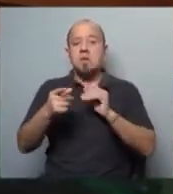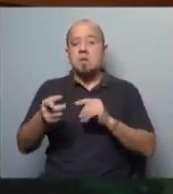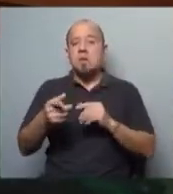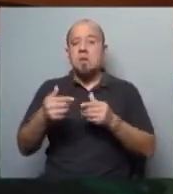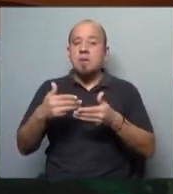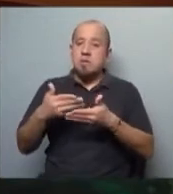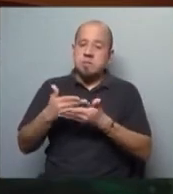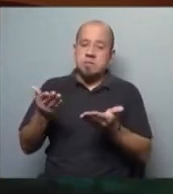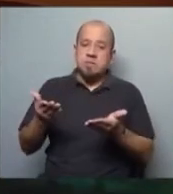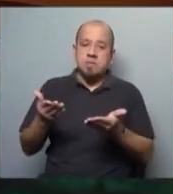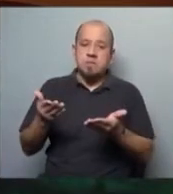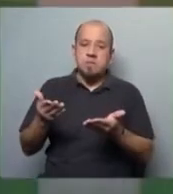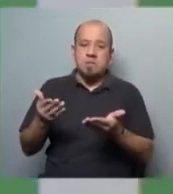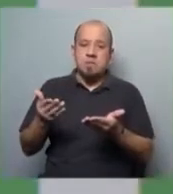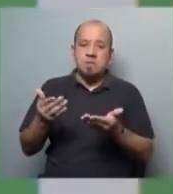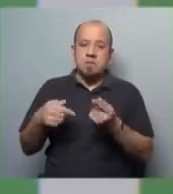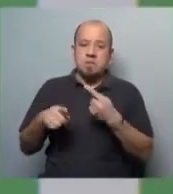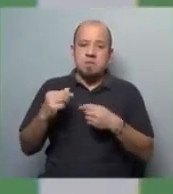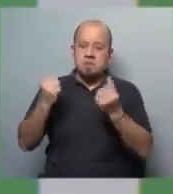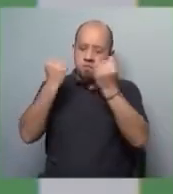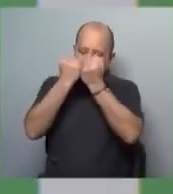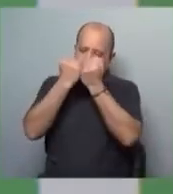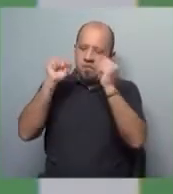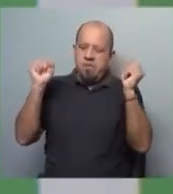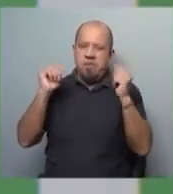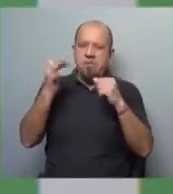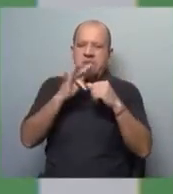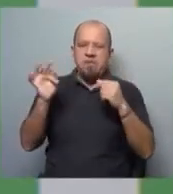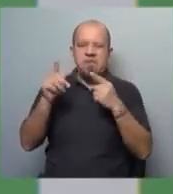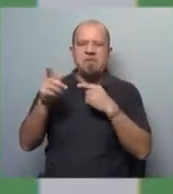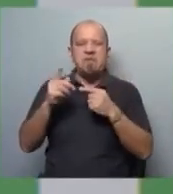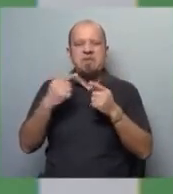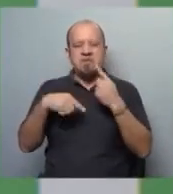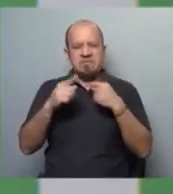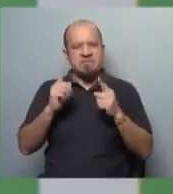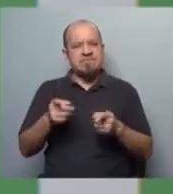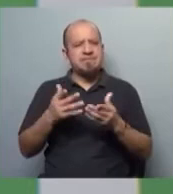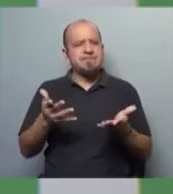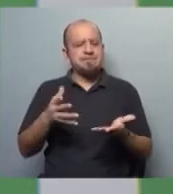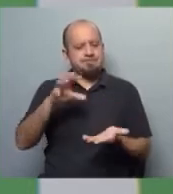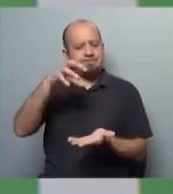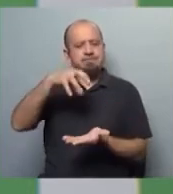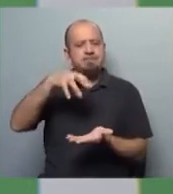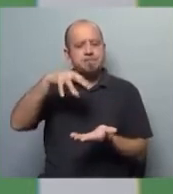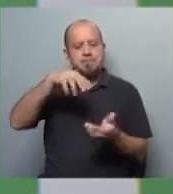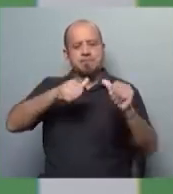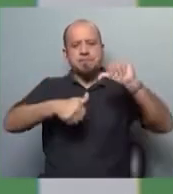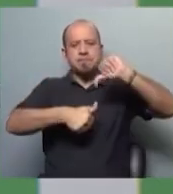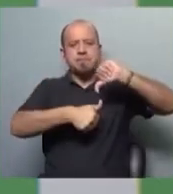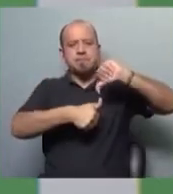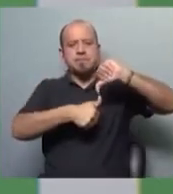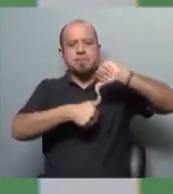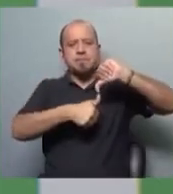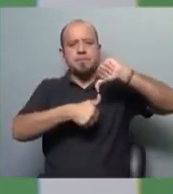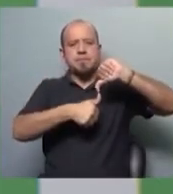que se libró de una dominación esclavista, pero además es la ubicación que tiene en términos de la